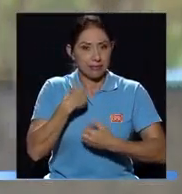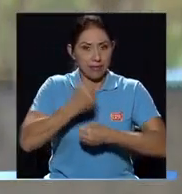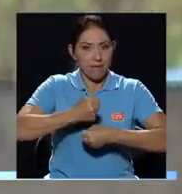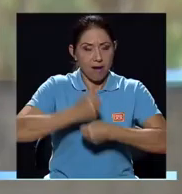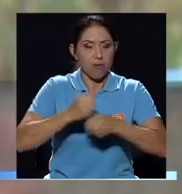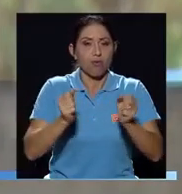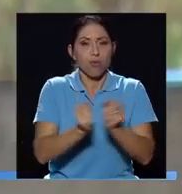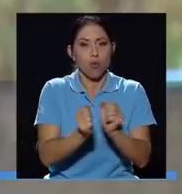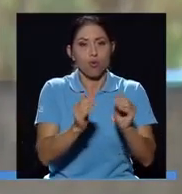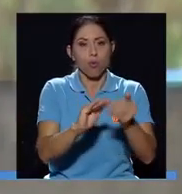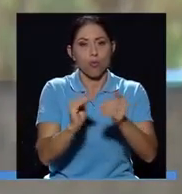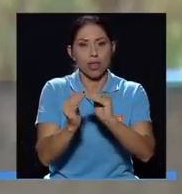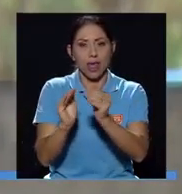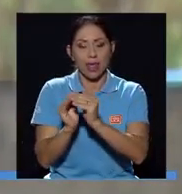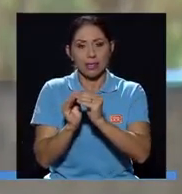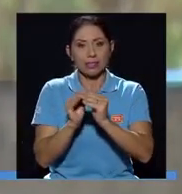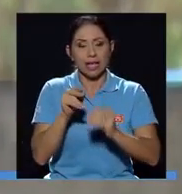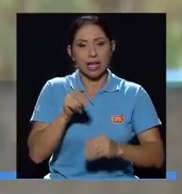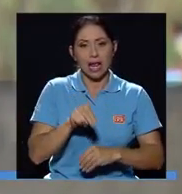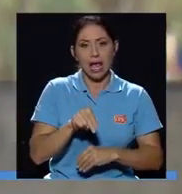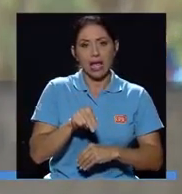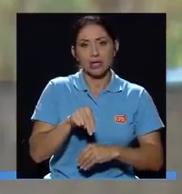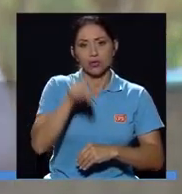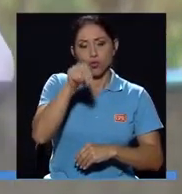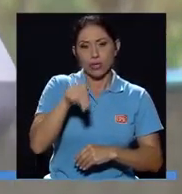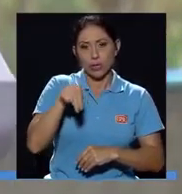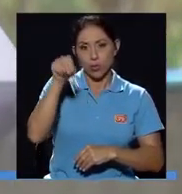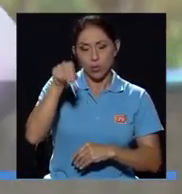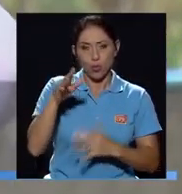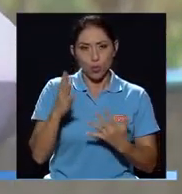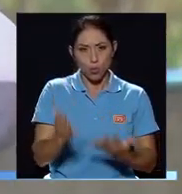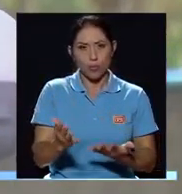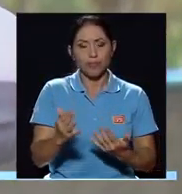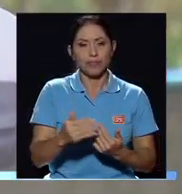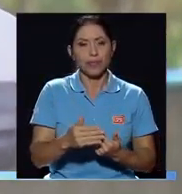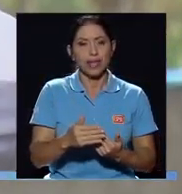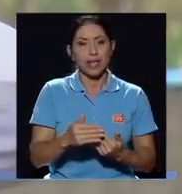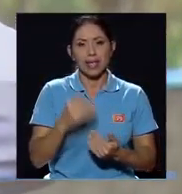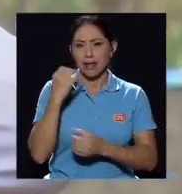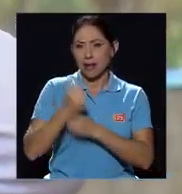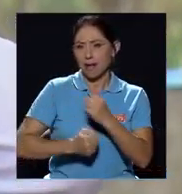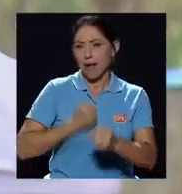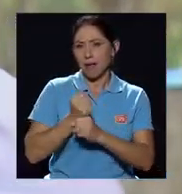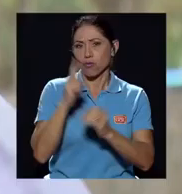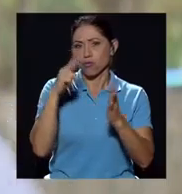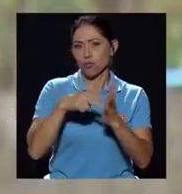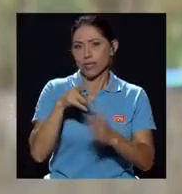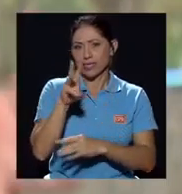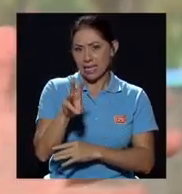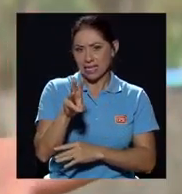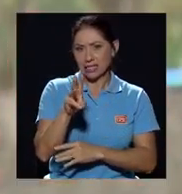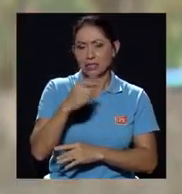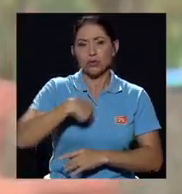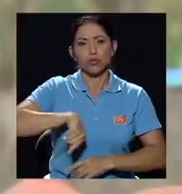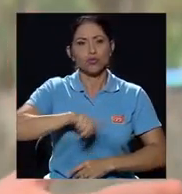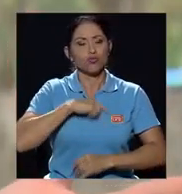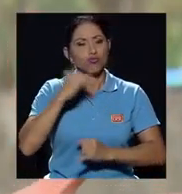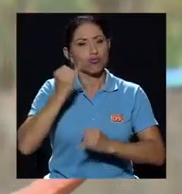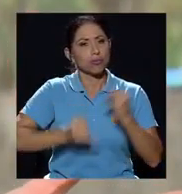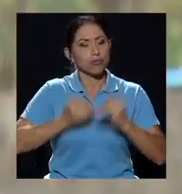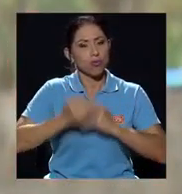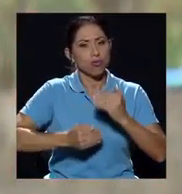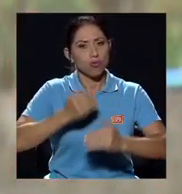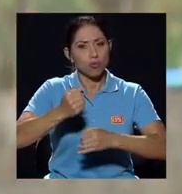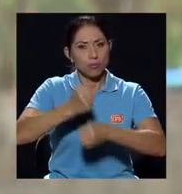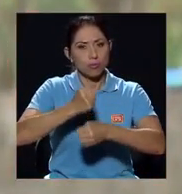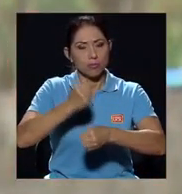con comunidades en la zona norte-norte y en el 2006 terminamos un proceso de